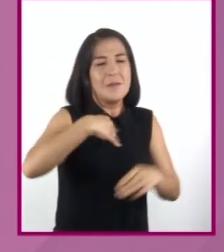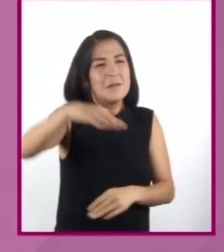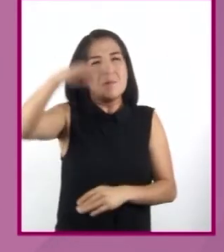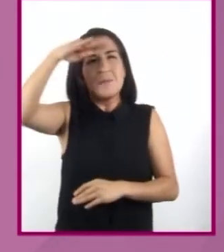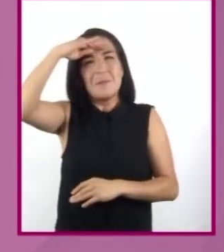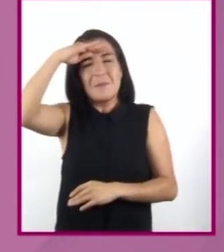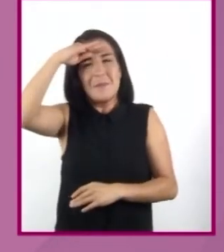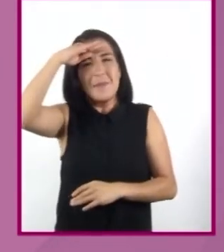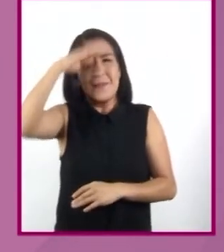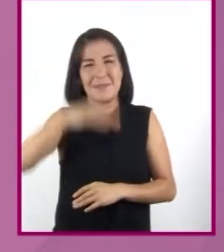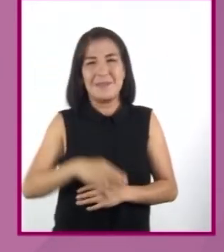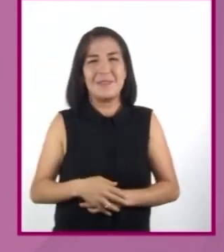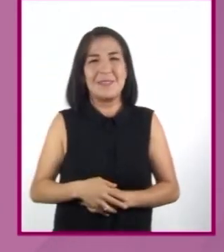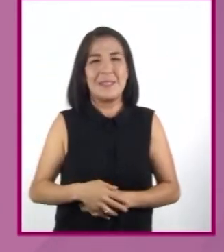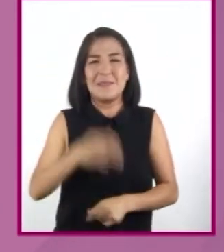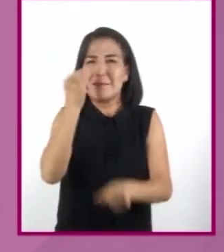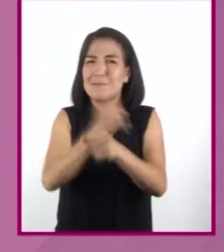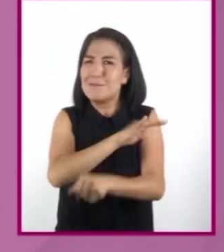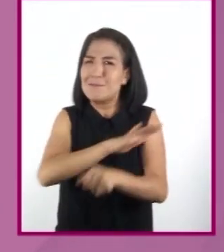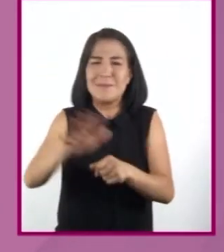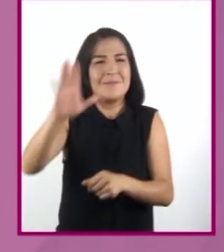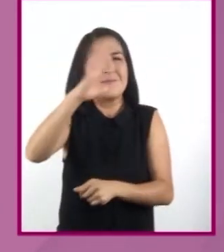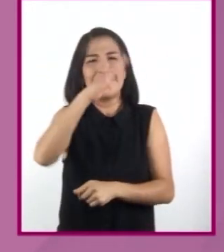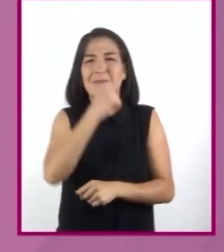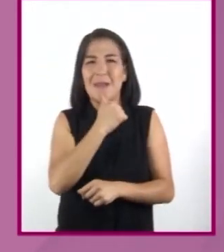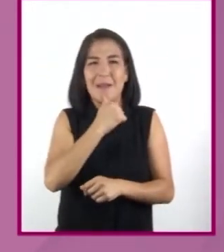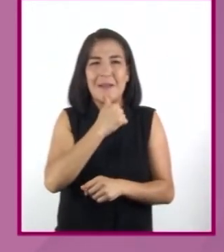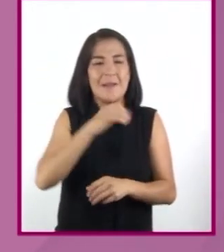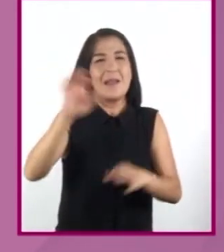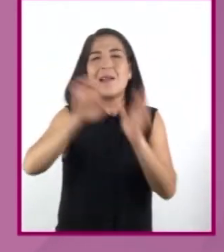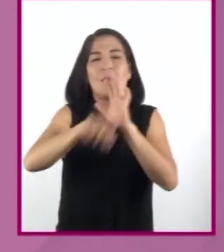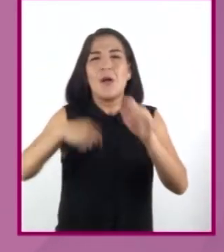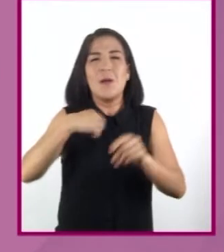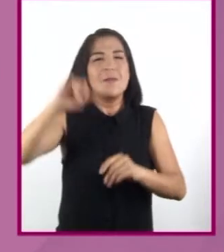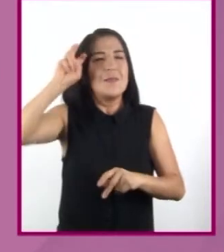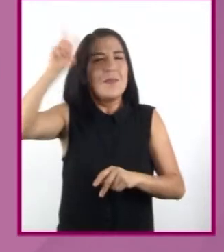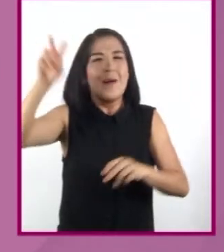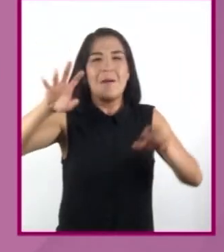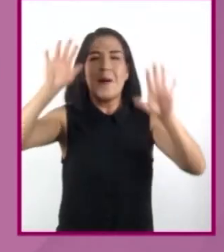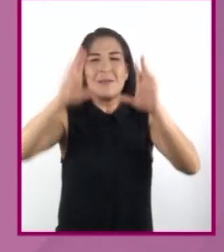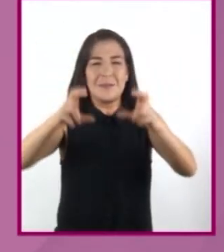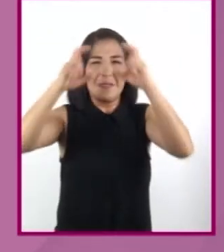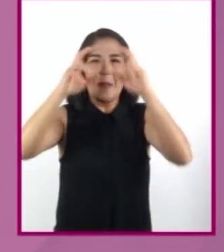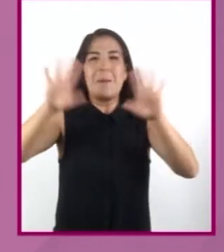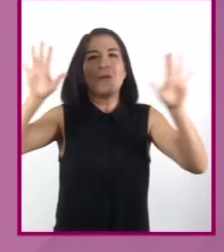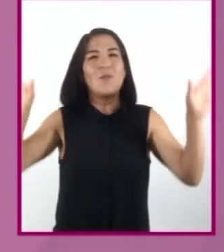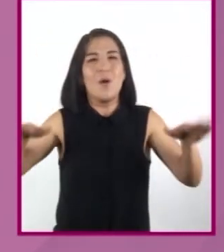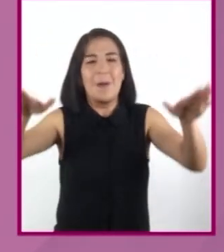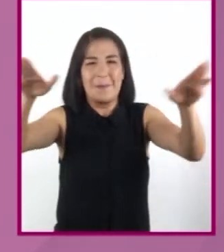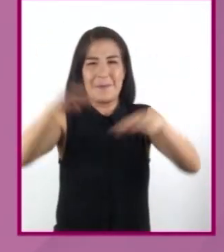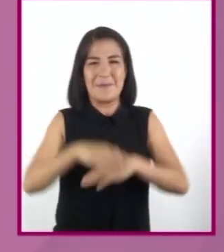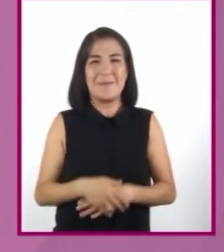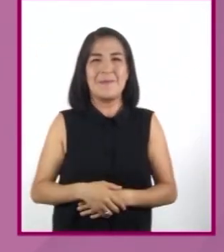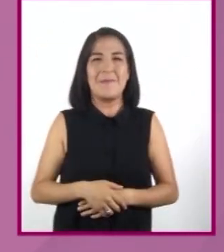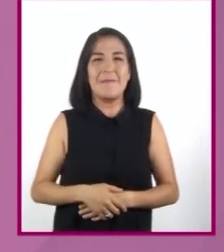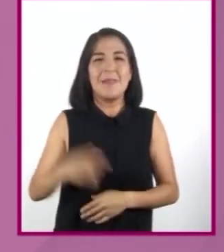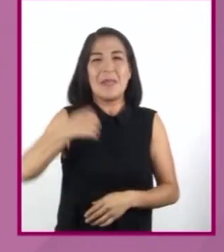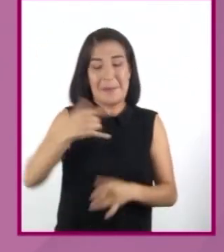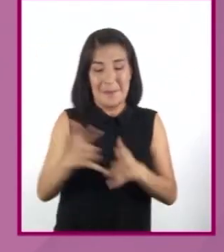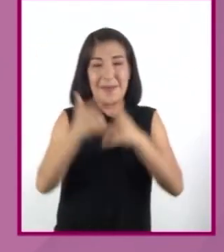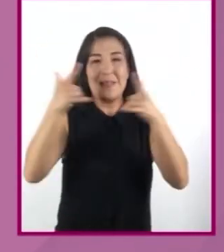imposibles, como volar. En nuestras historias